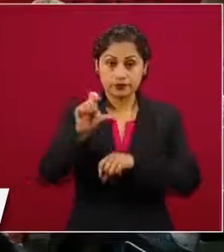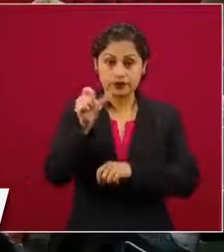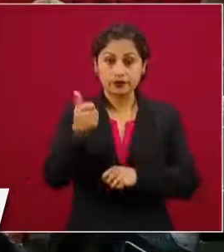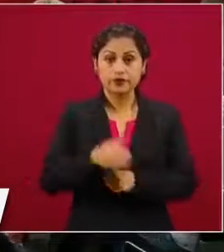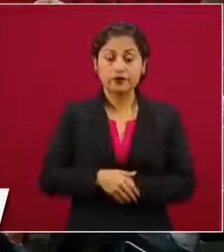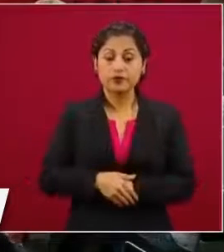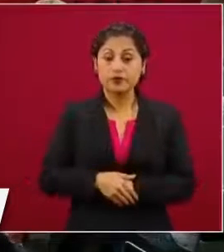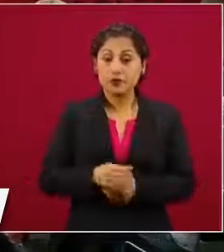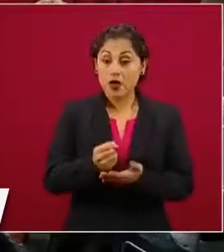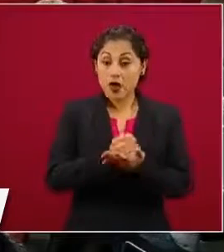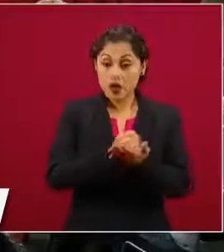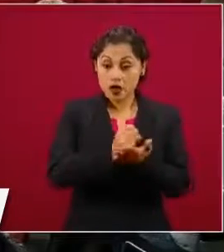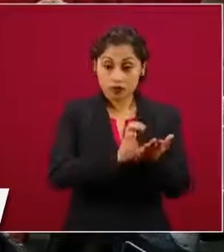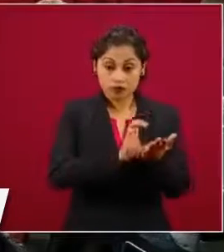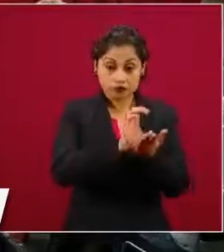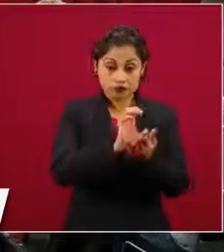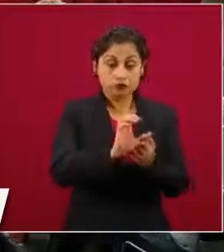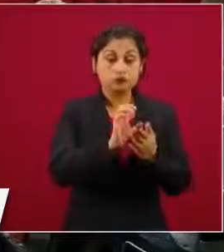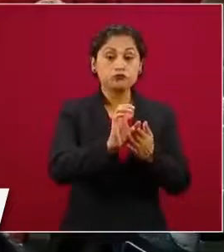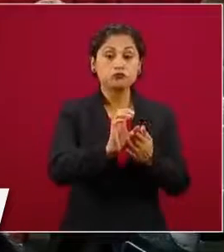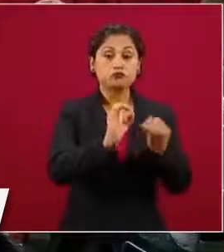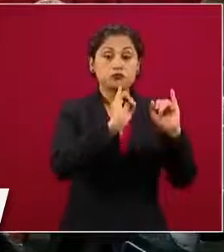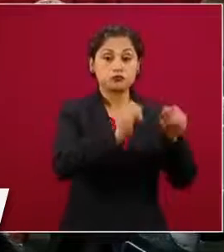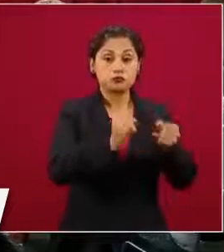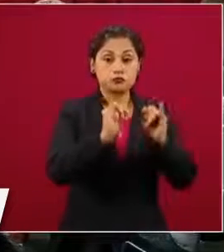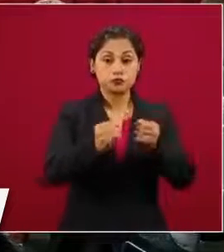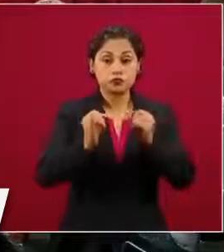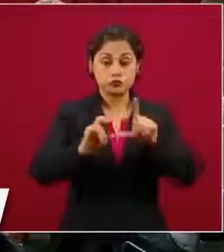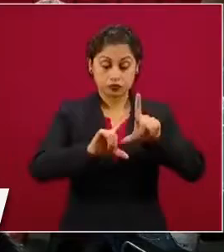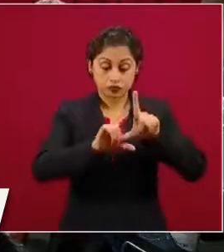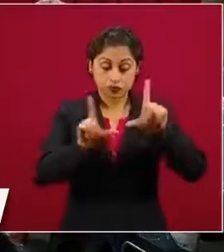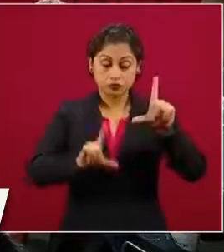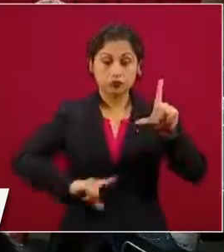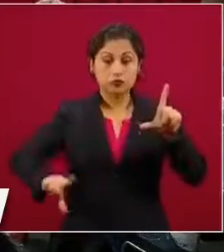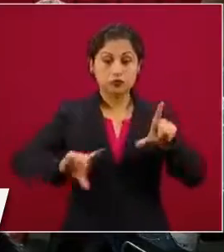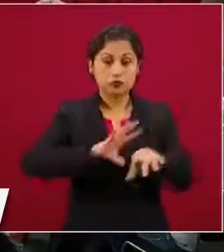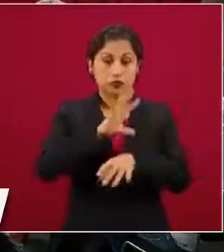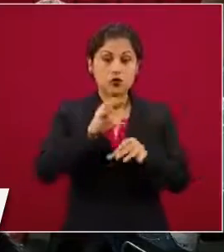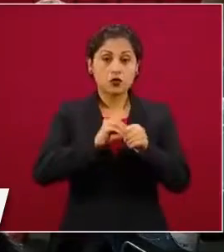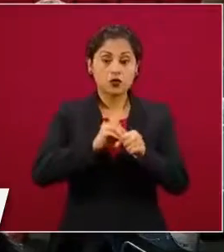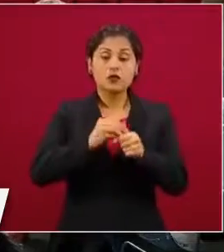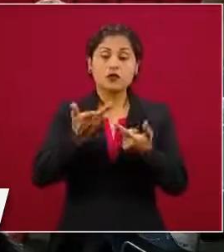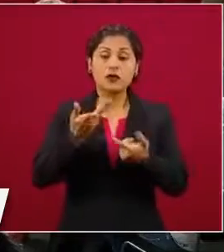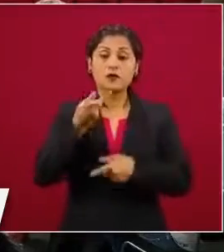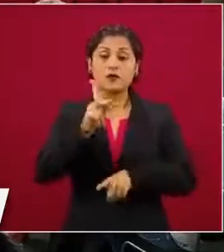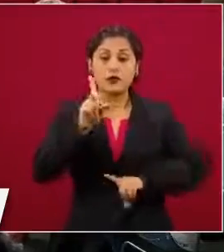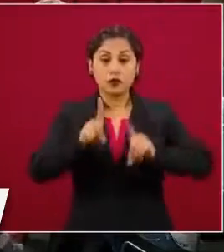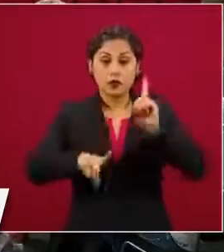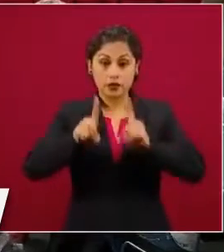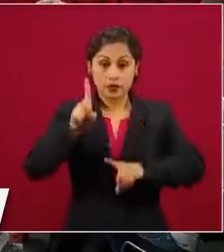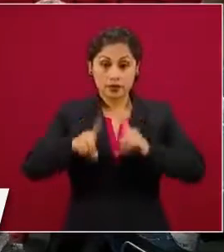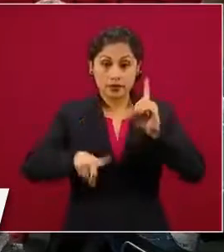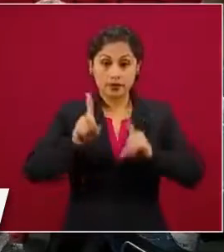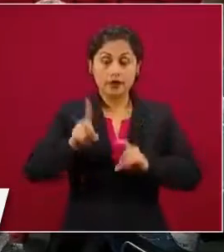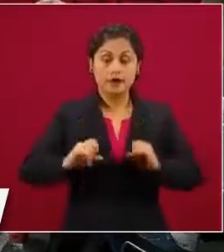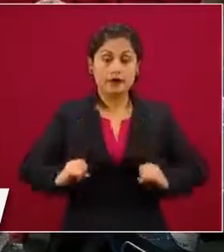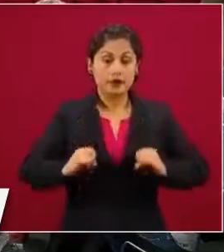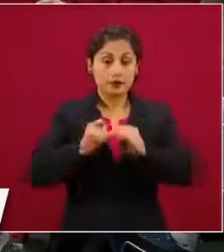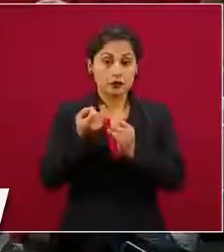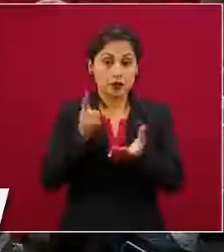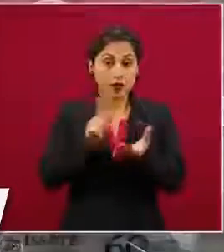Estos préstamos personales se distribuyen en todo el país de manera proporcional a la afiliación que tenemos en el instituto,